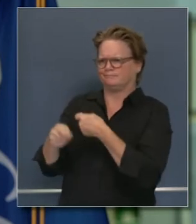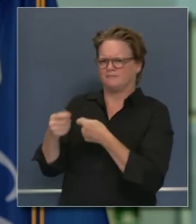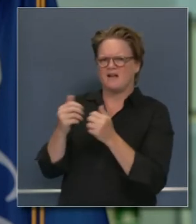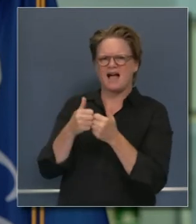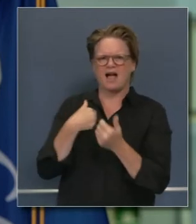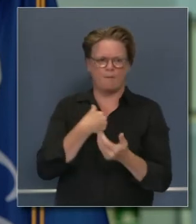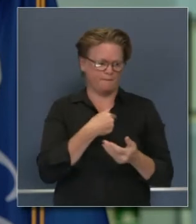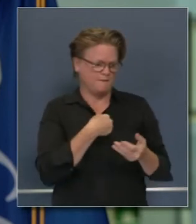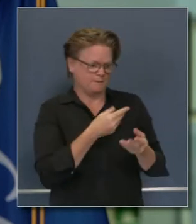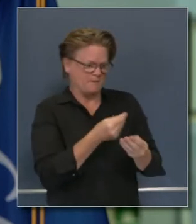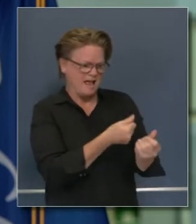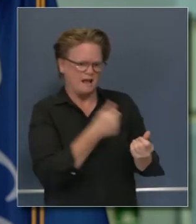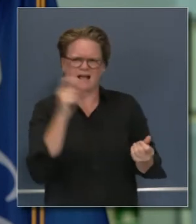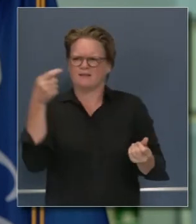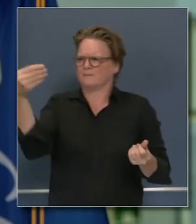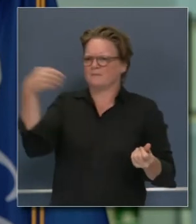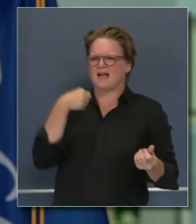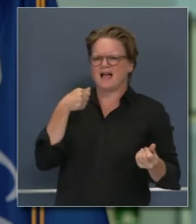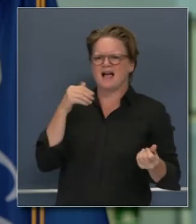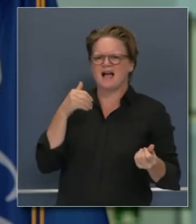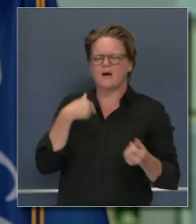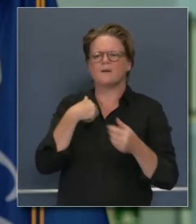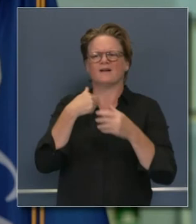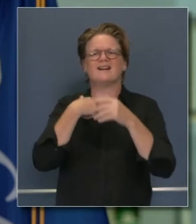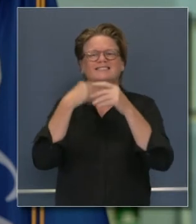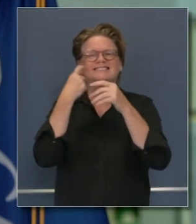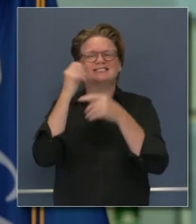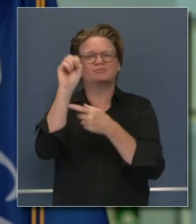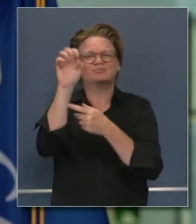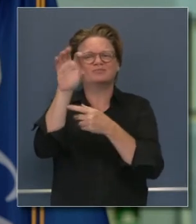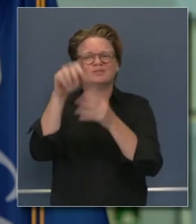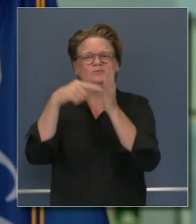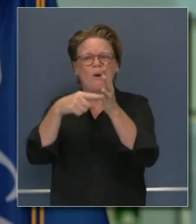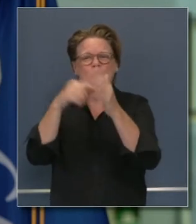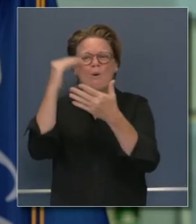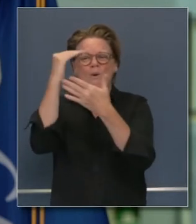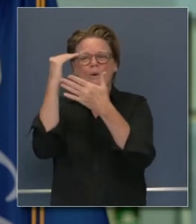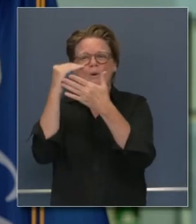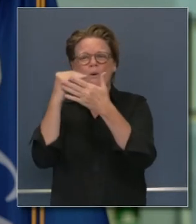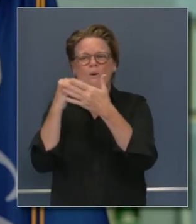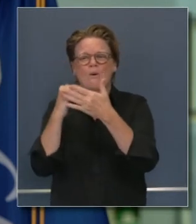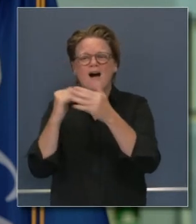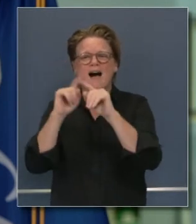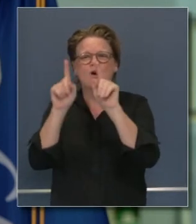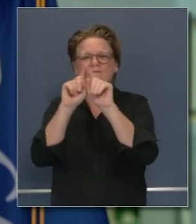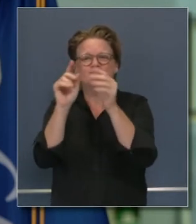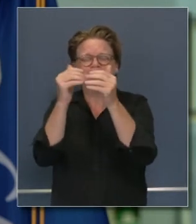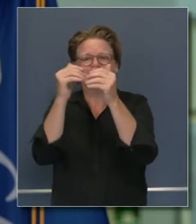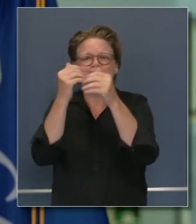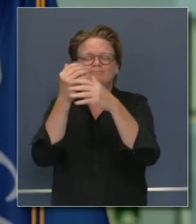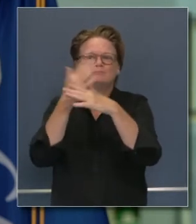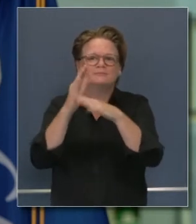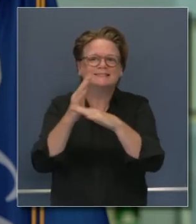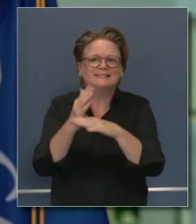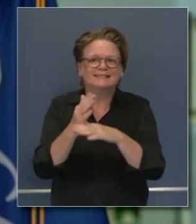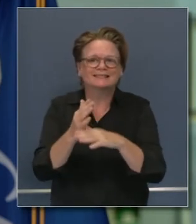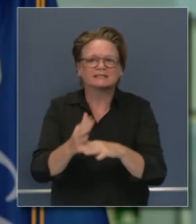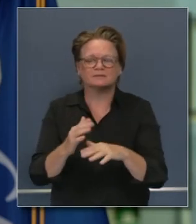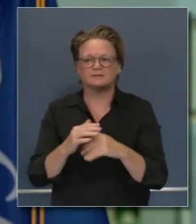y yo proporcioné ya el desglose de los costos y de una manera más amplia